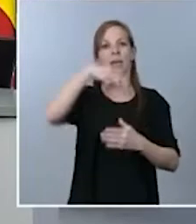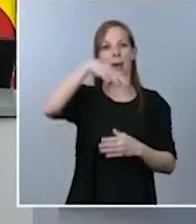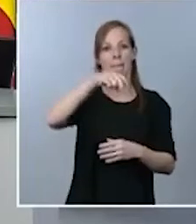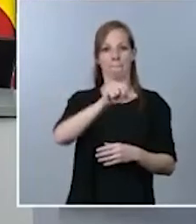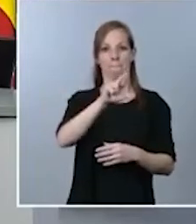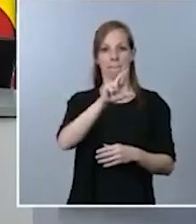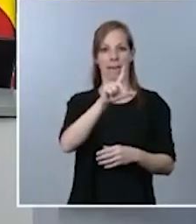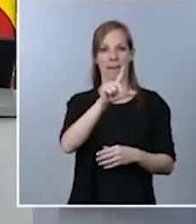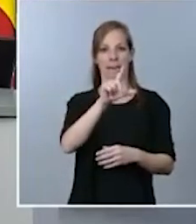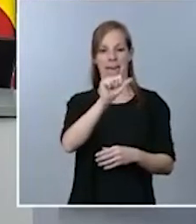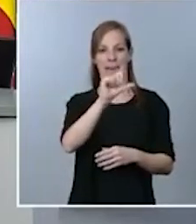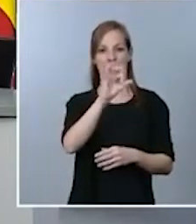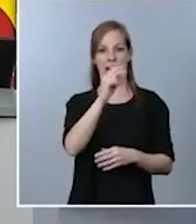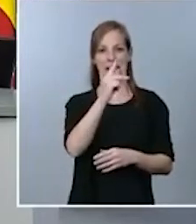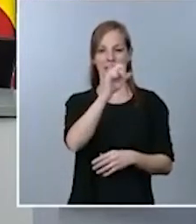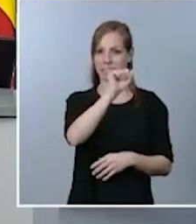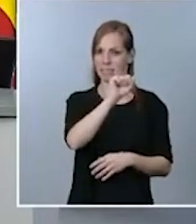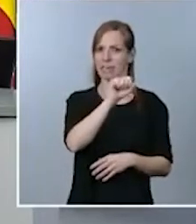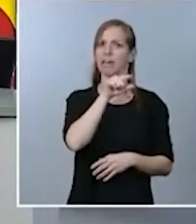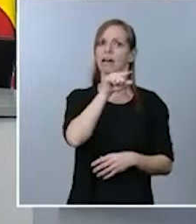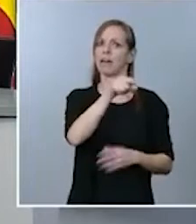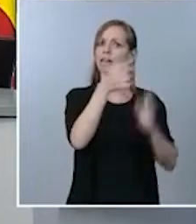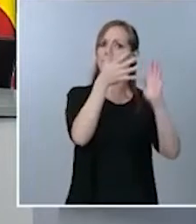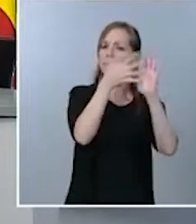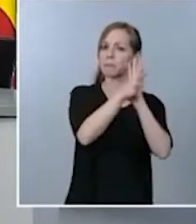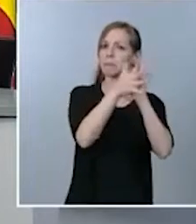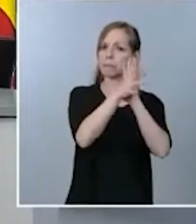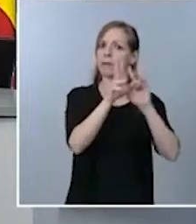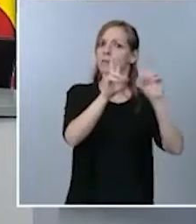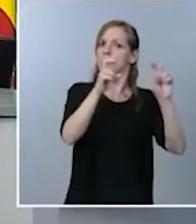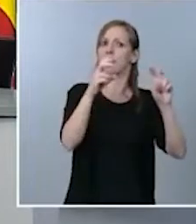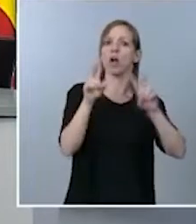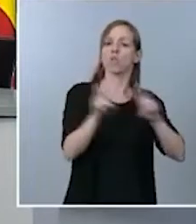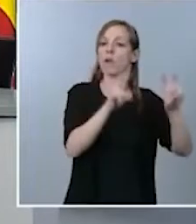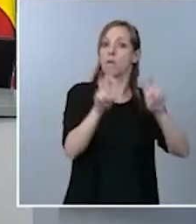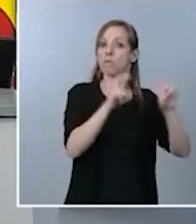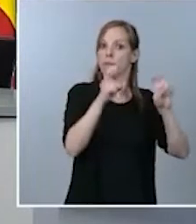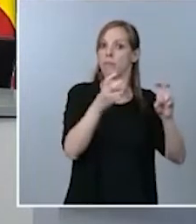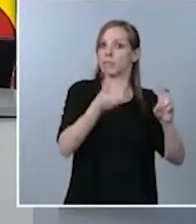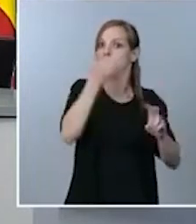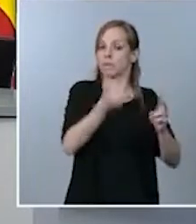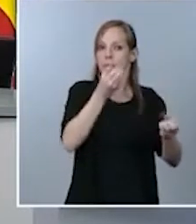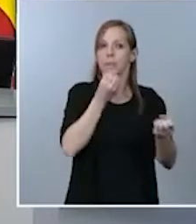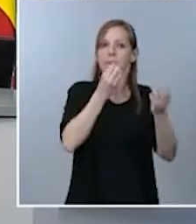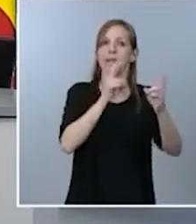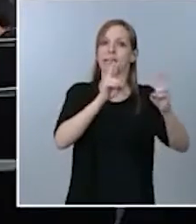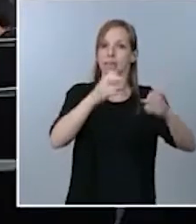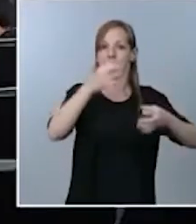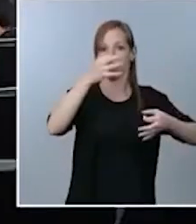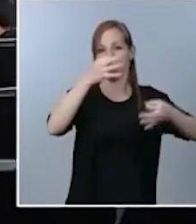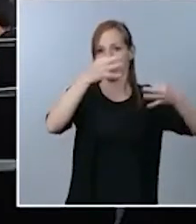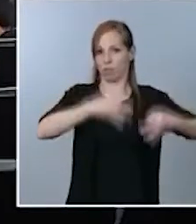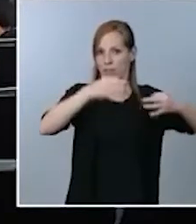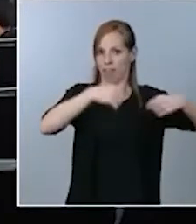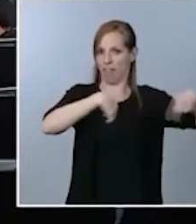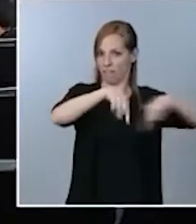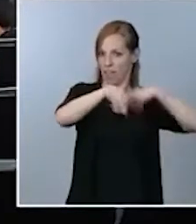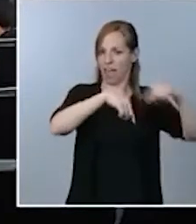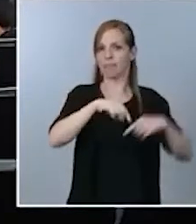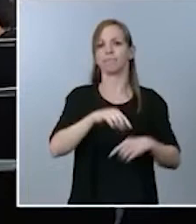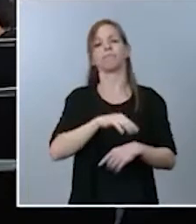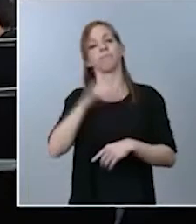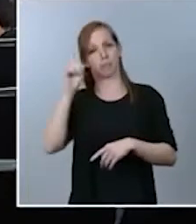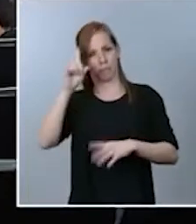Él va a informar sobre importantes novedades que tenemos en materia de seguridad vial y también, como no, el ministro de